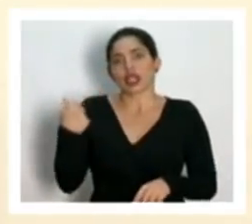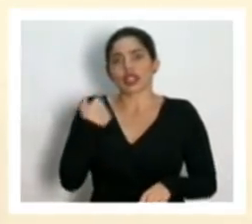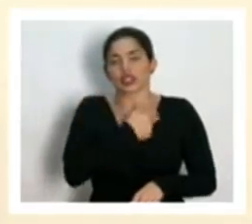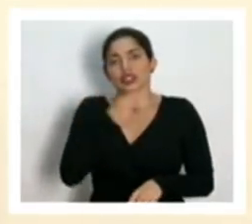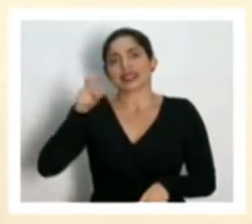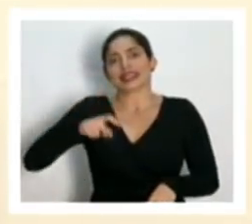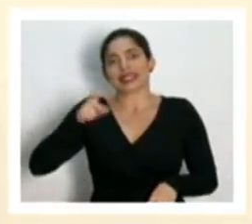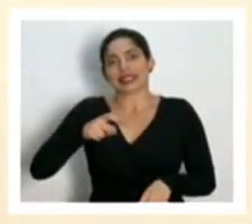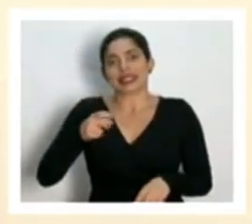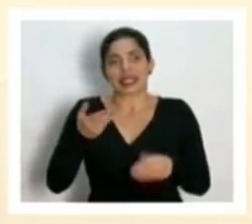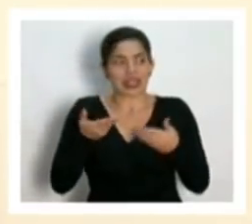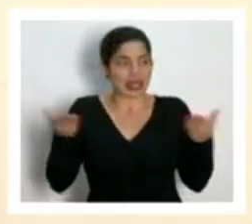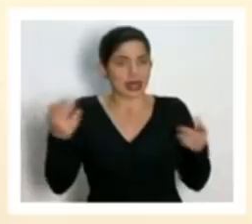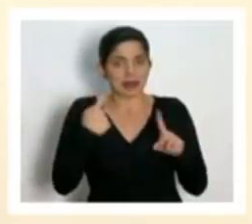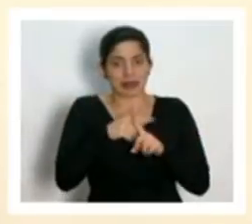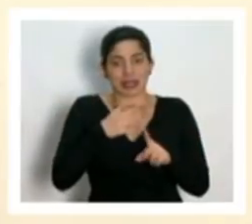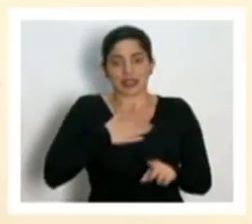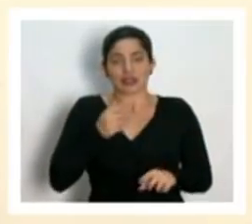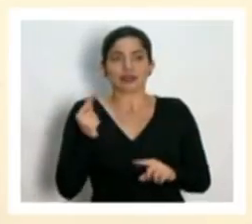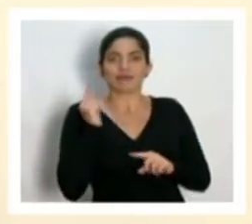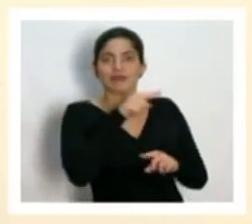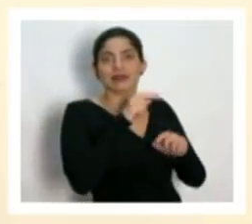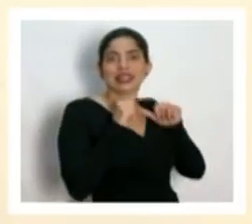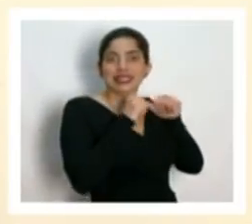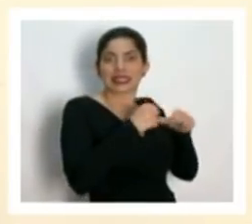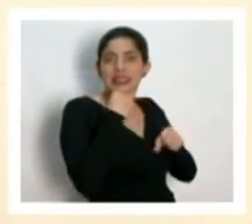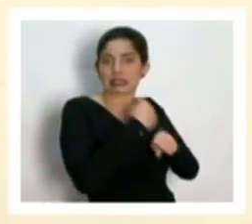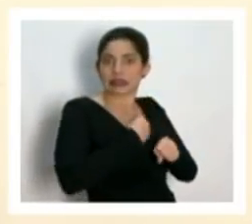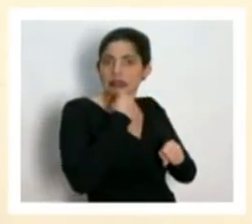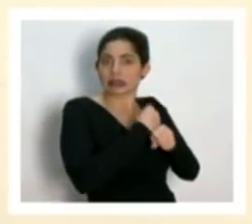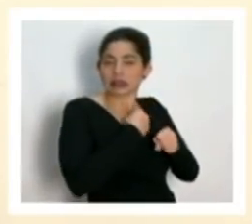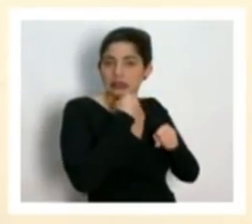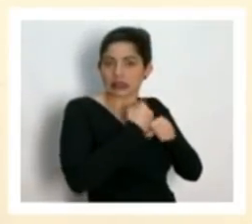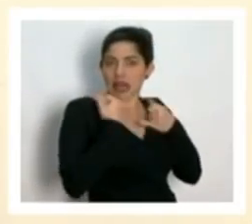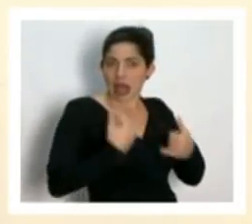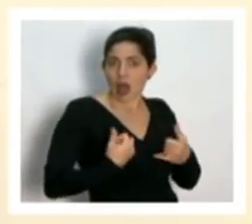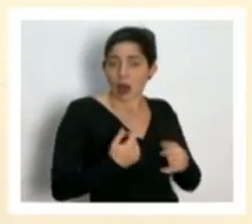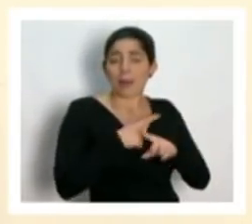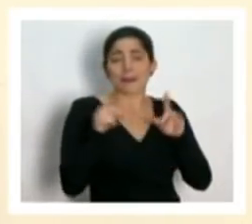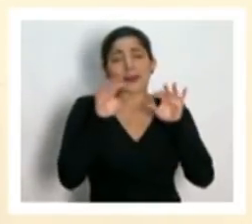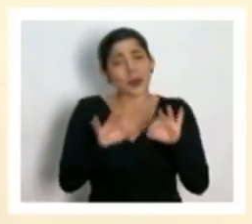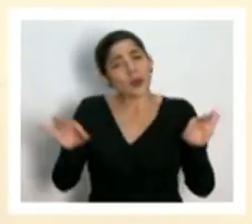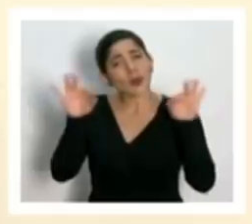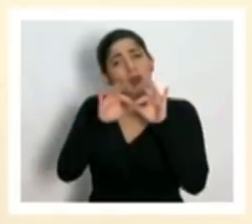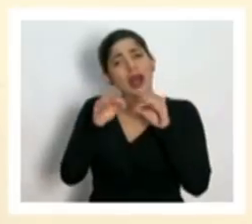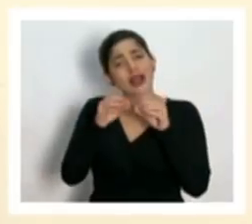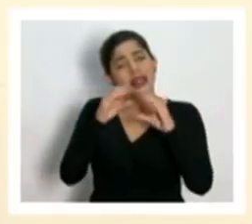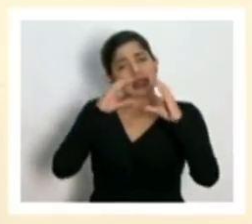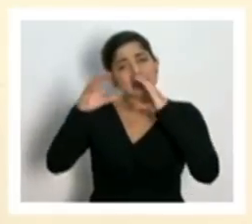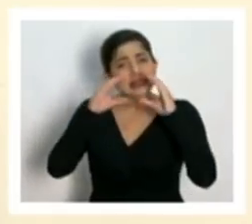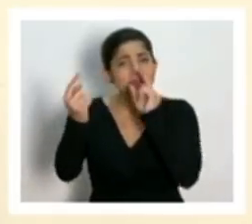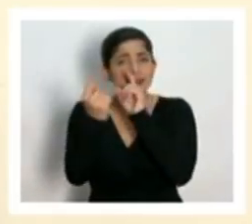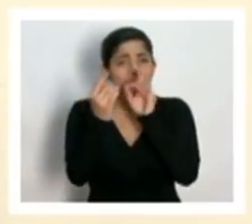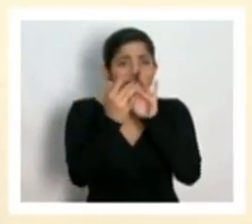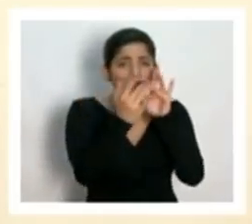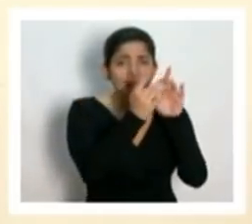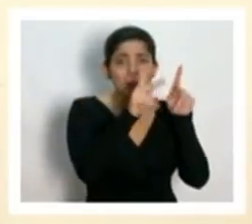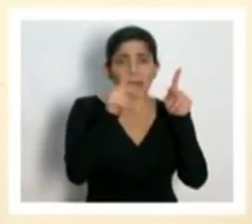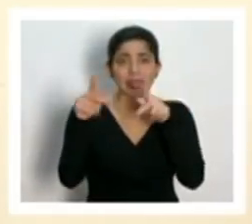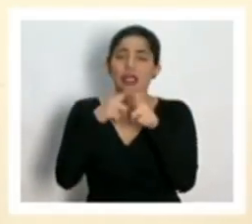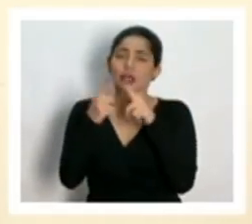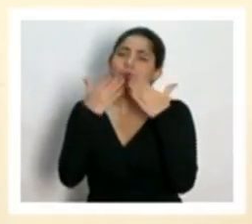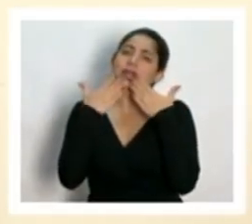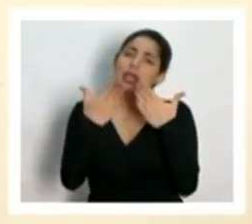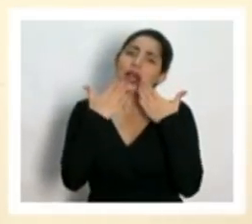estos señores y mi persona ir a seguir trabajando en lo que estamos pero es muy importante comunicarnos con la ciudadanía así que gracias